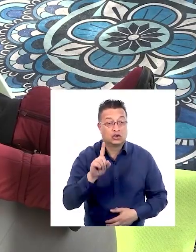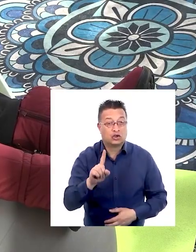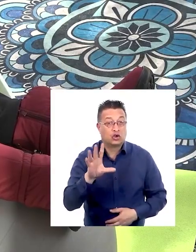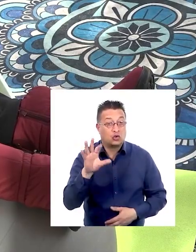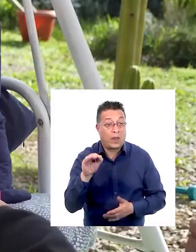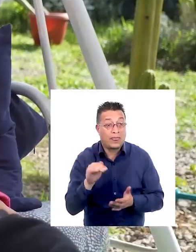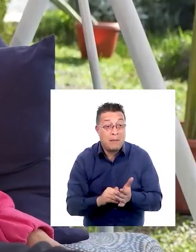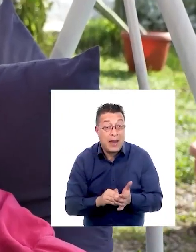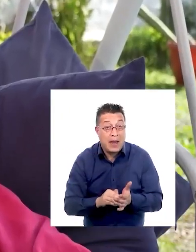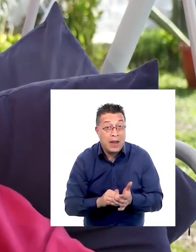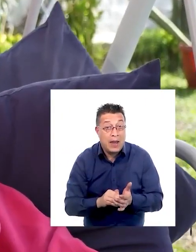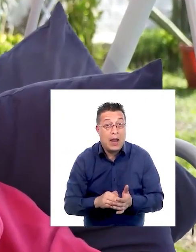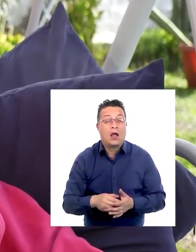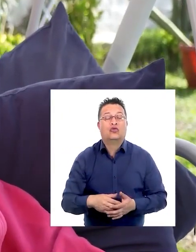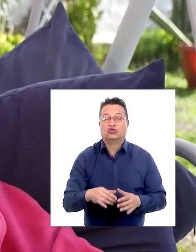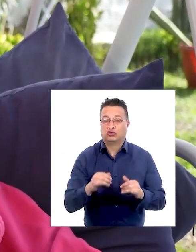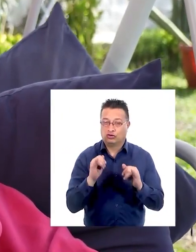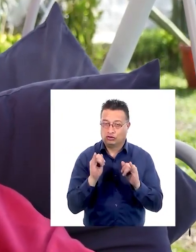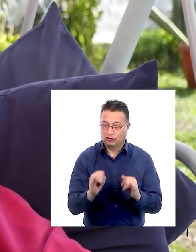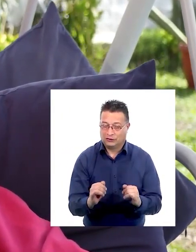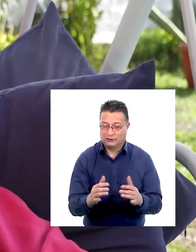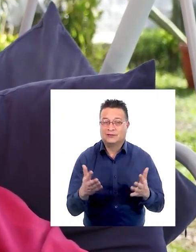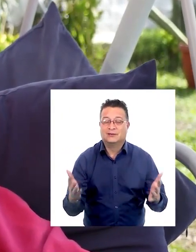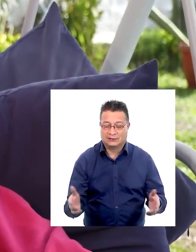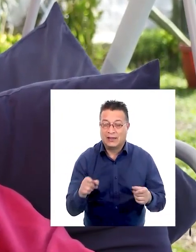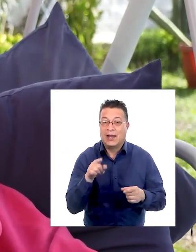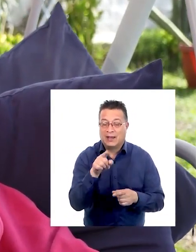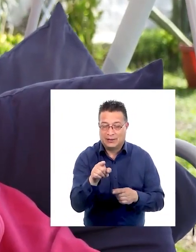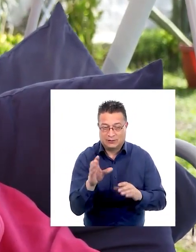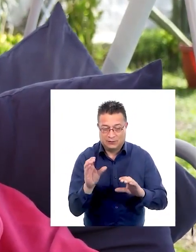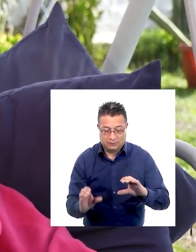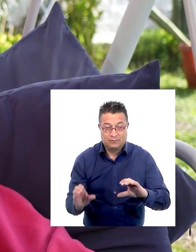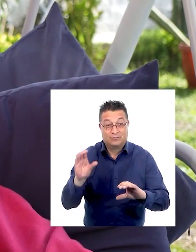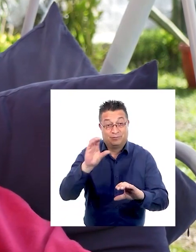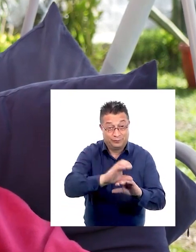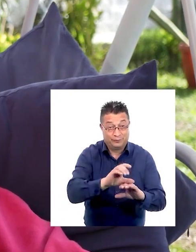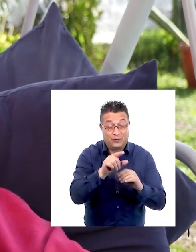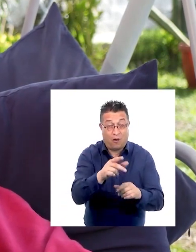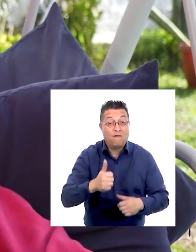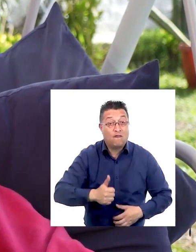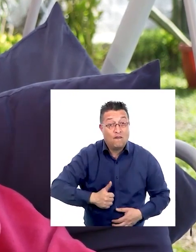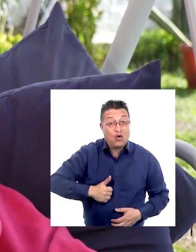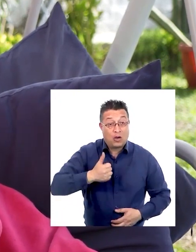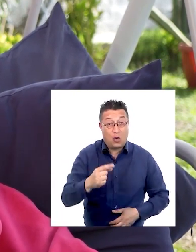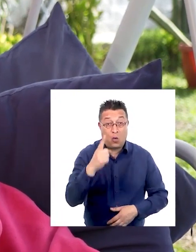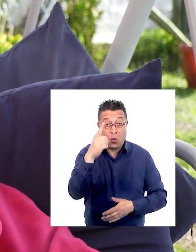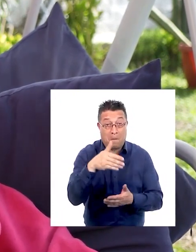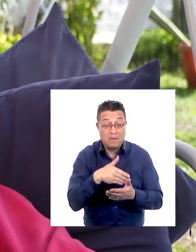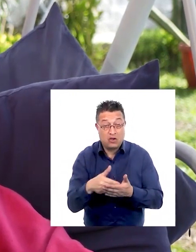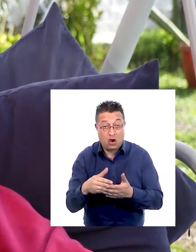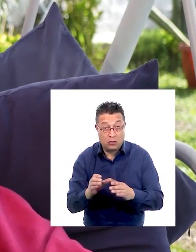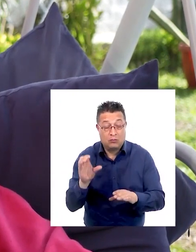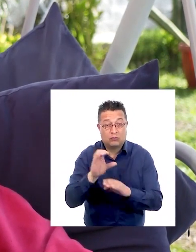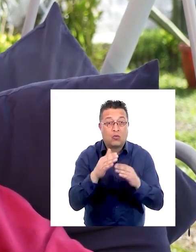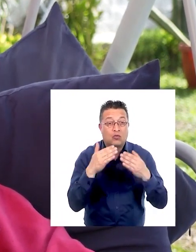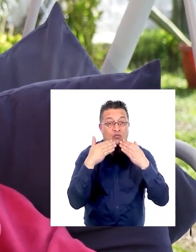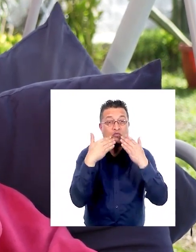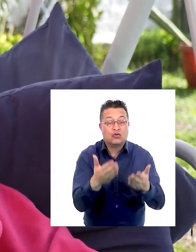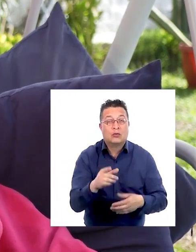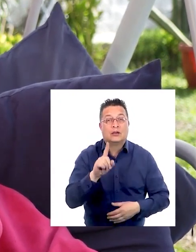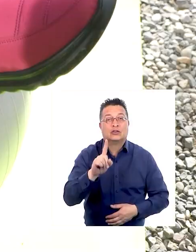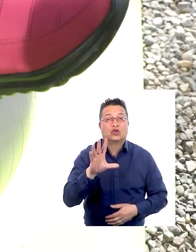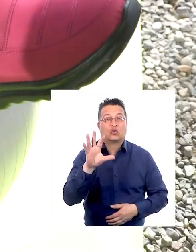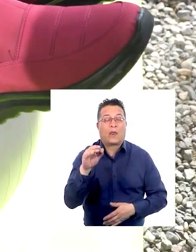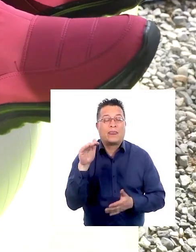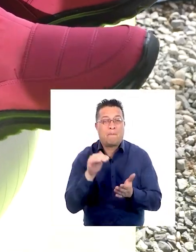lucas? Exacto. Por aportar a tu régimen de ahorro voluntario un millón, te bonifican 150